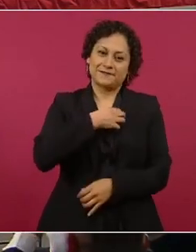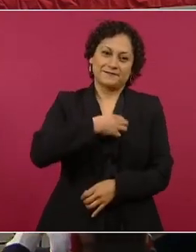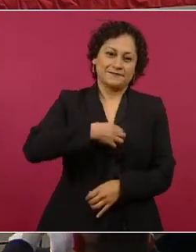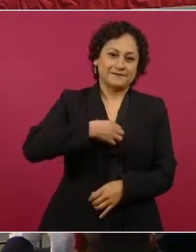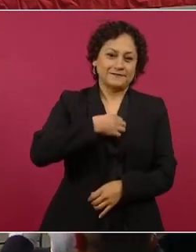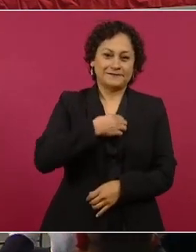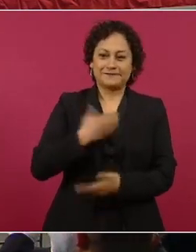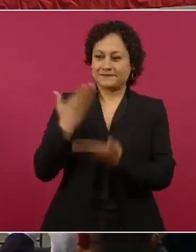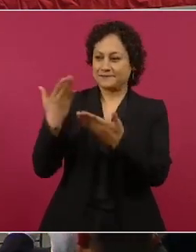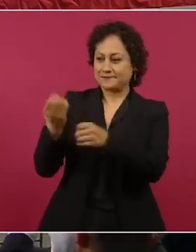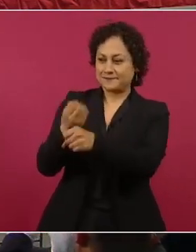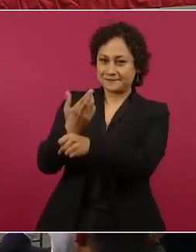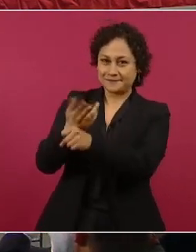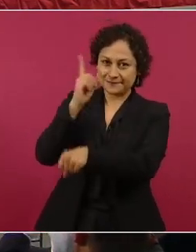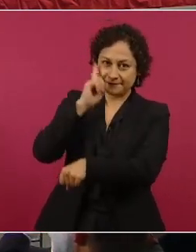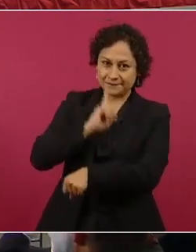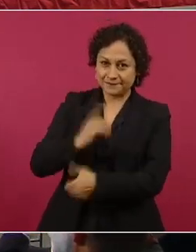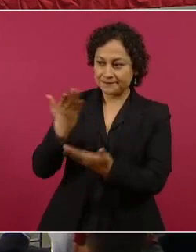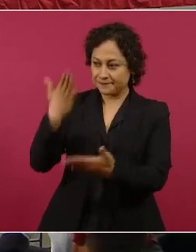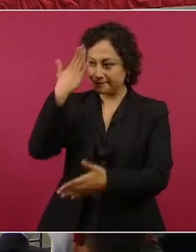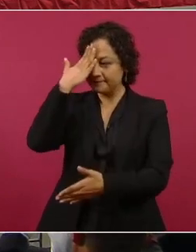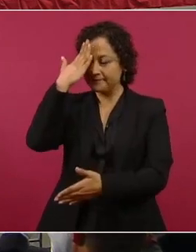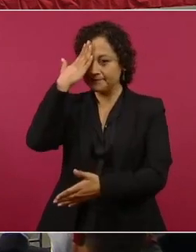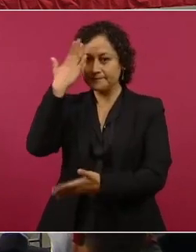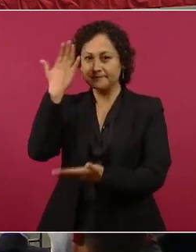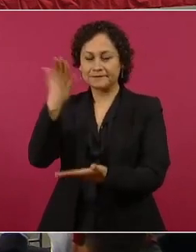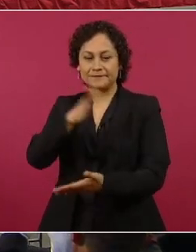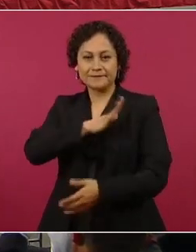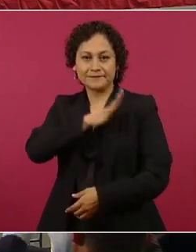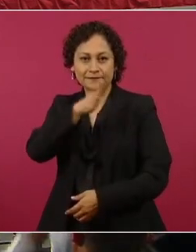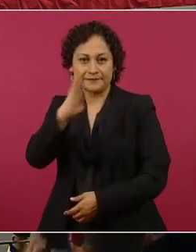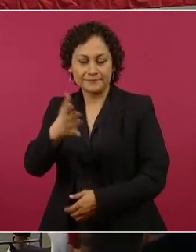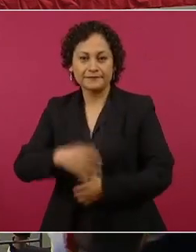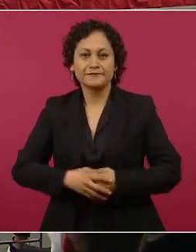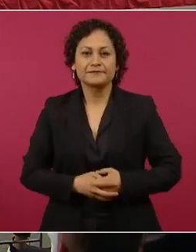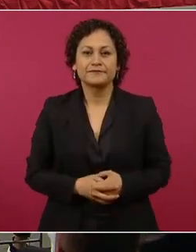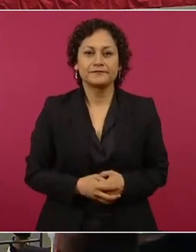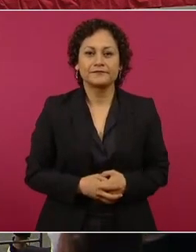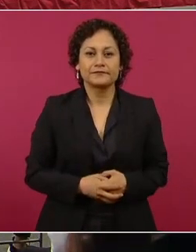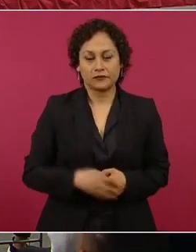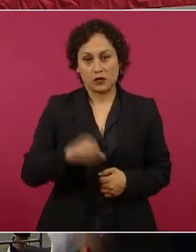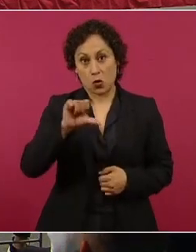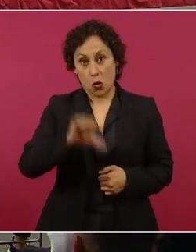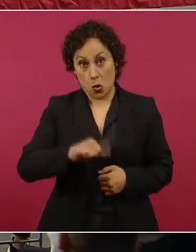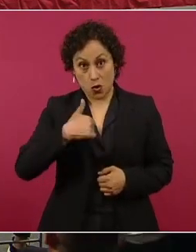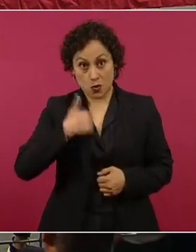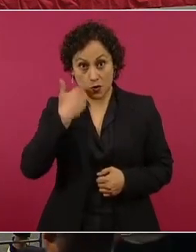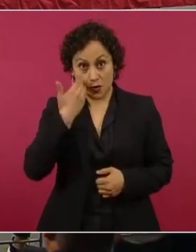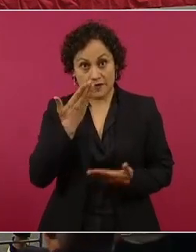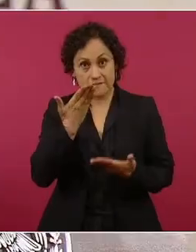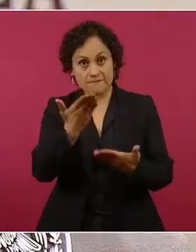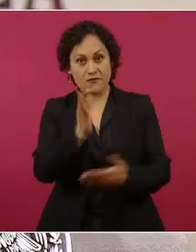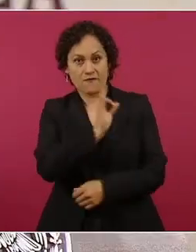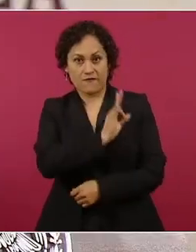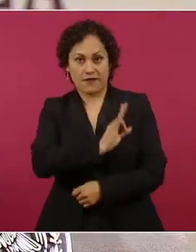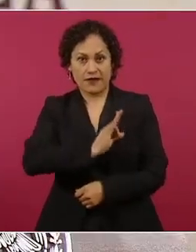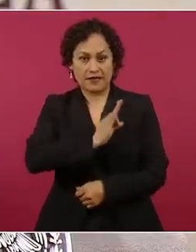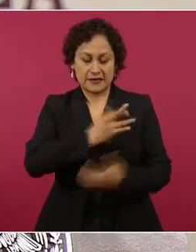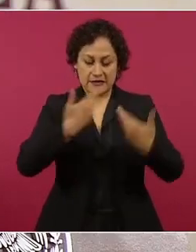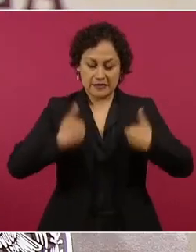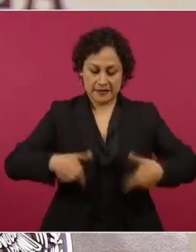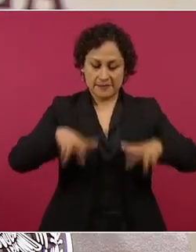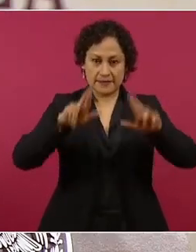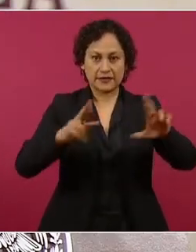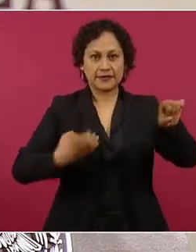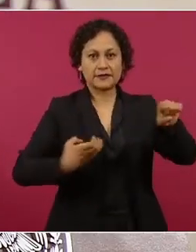secretaria, almirante general. Pues hoy quiero felicitarlos a nombre de todo Nuevo León,